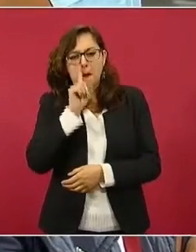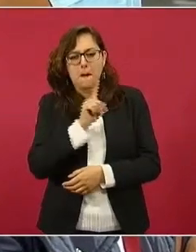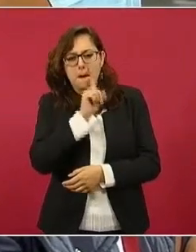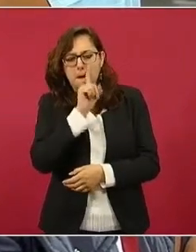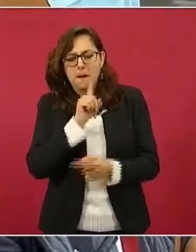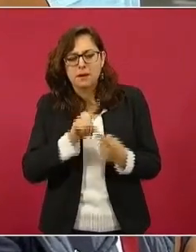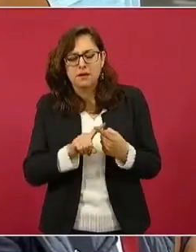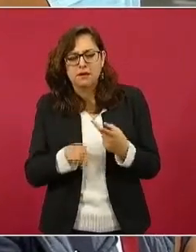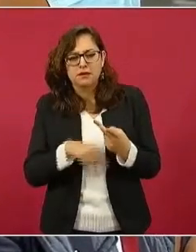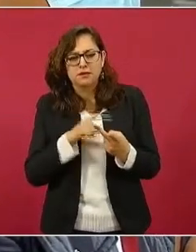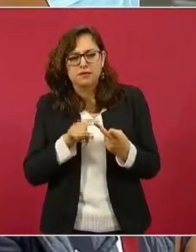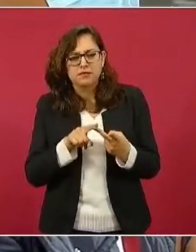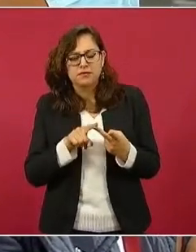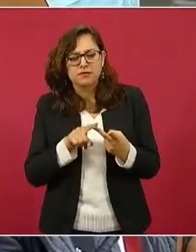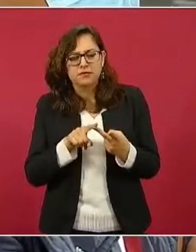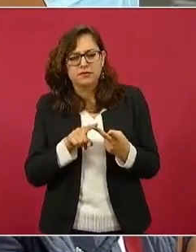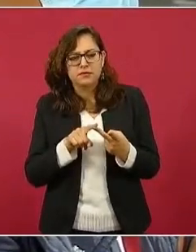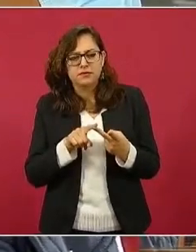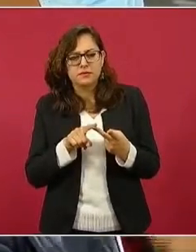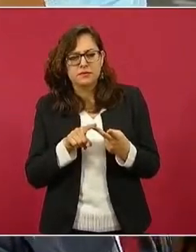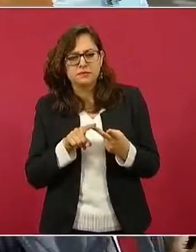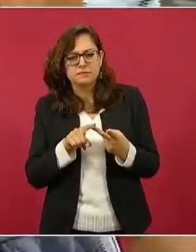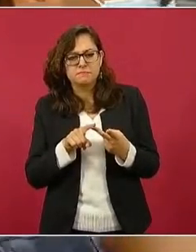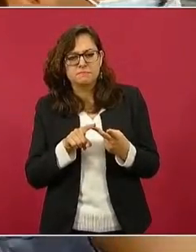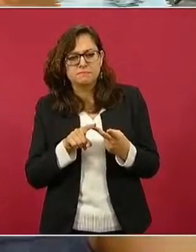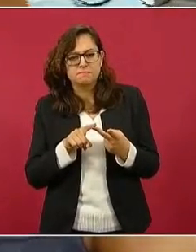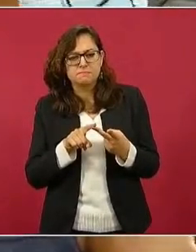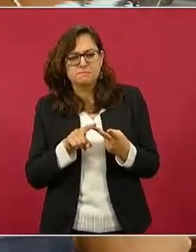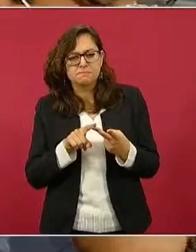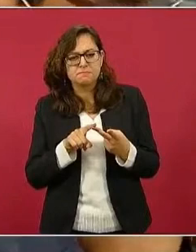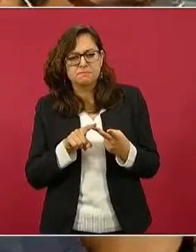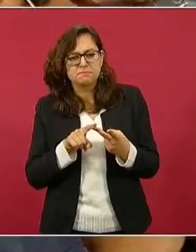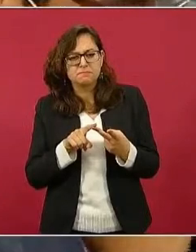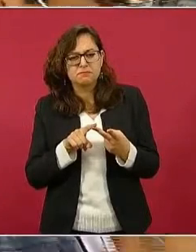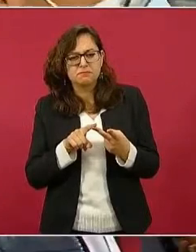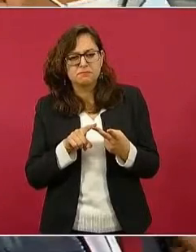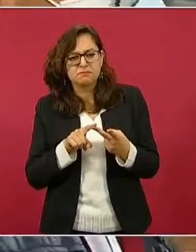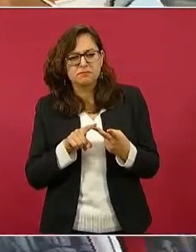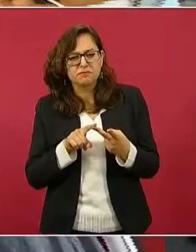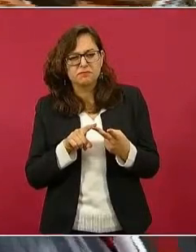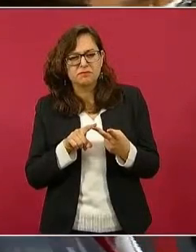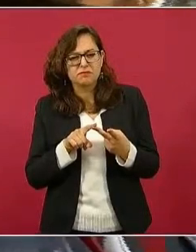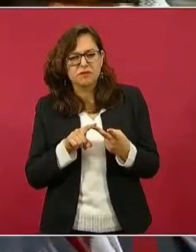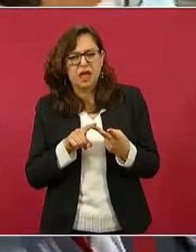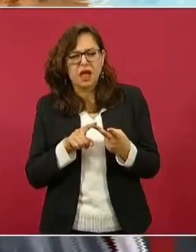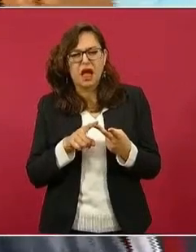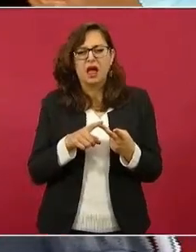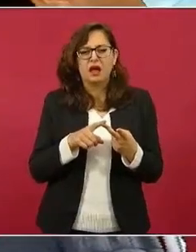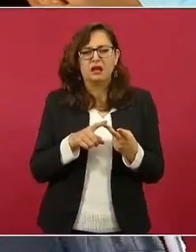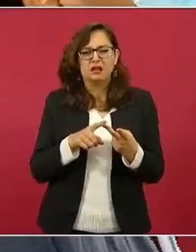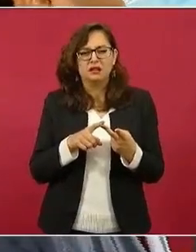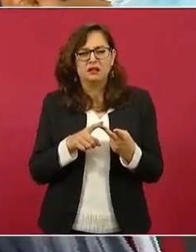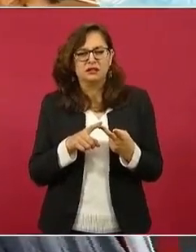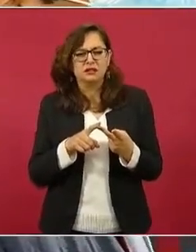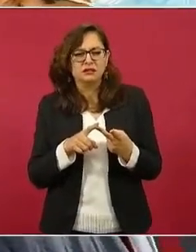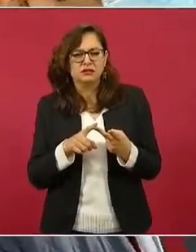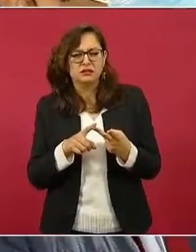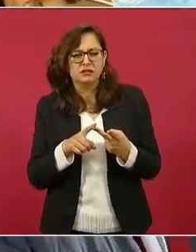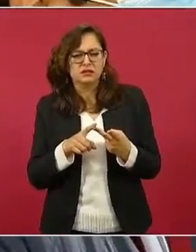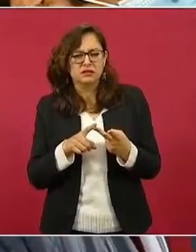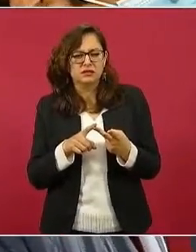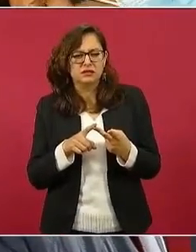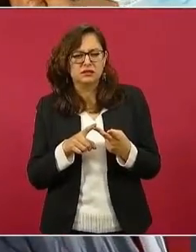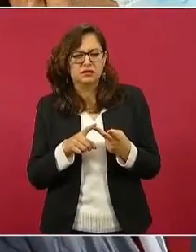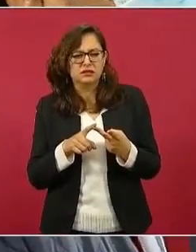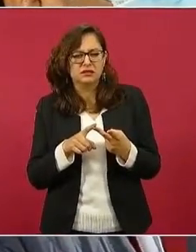actualmente y sobre todo también ayer se desataron algunas opiniones en favor y en contra de esta acotación